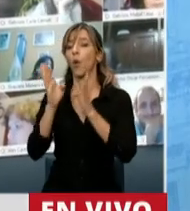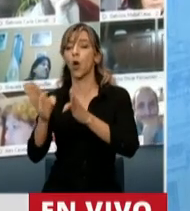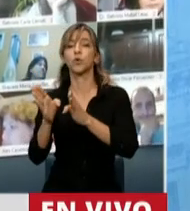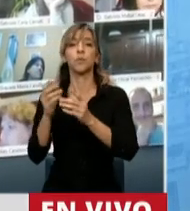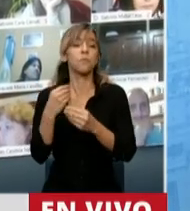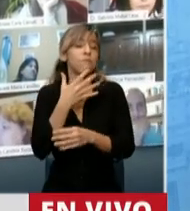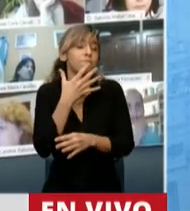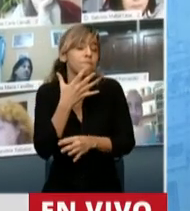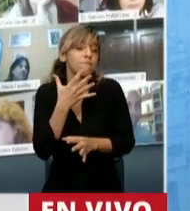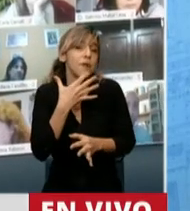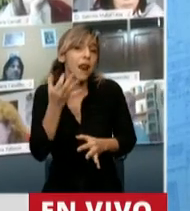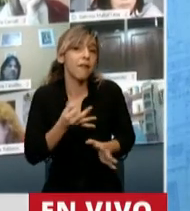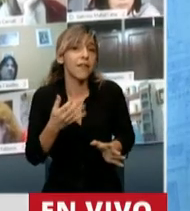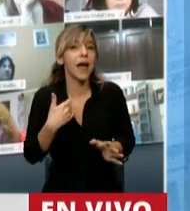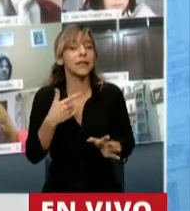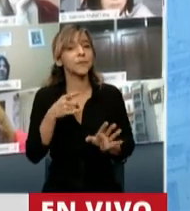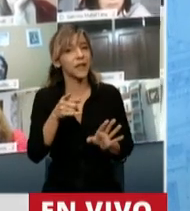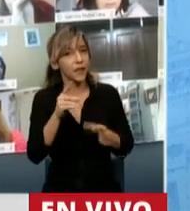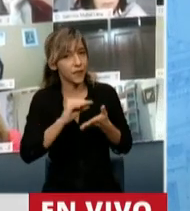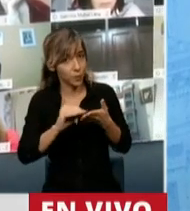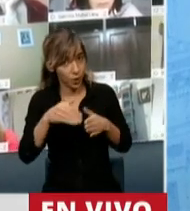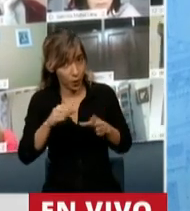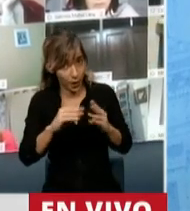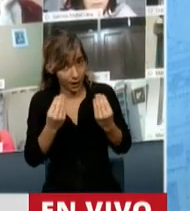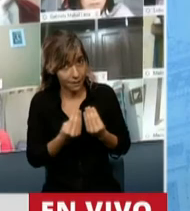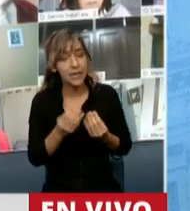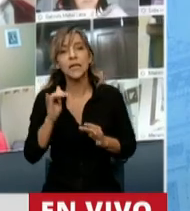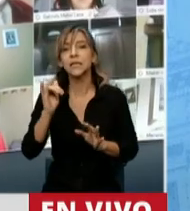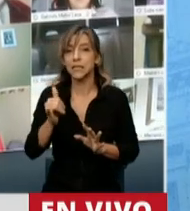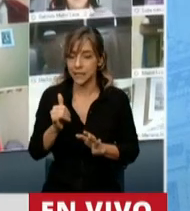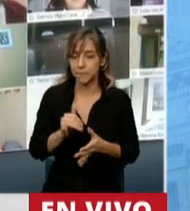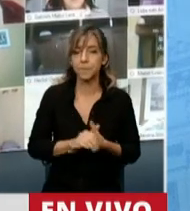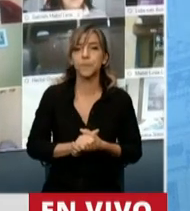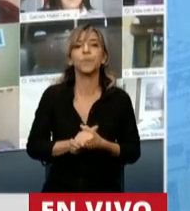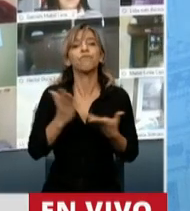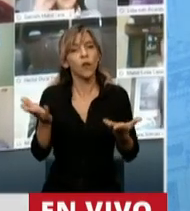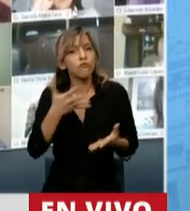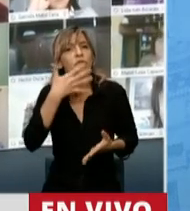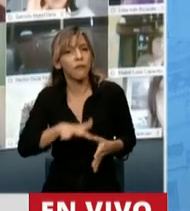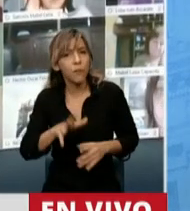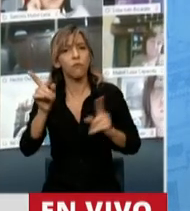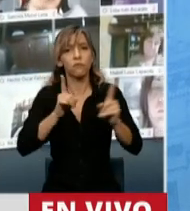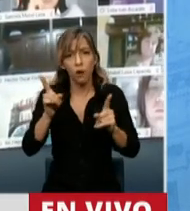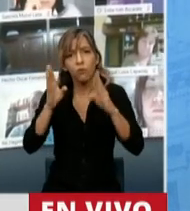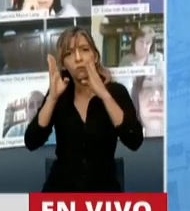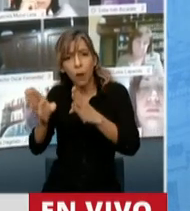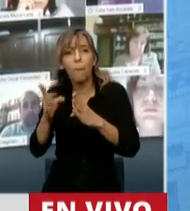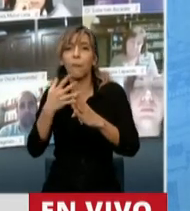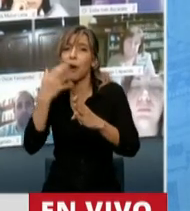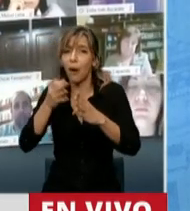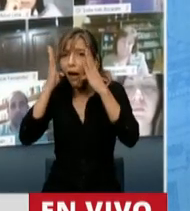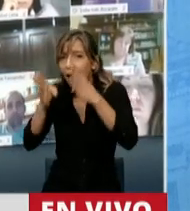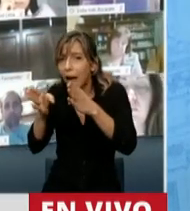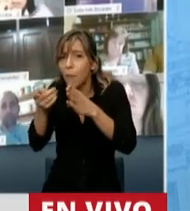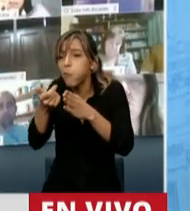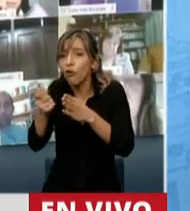Vaya redondeando, diputado Leito. Precisamente está hecha medida, pero está hecha medida de 4